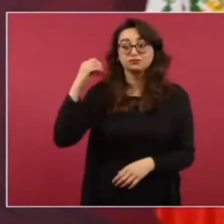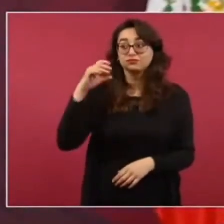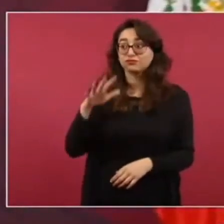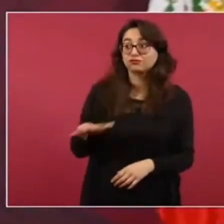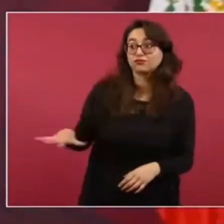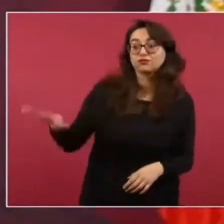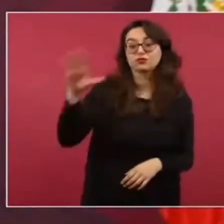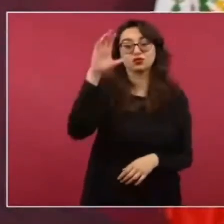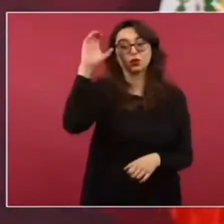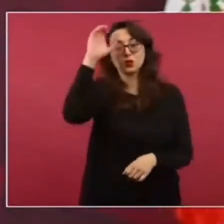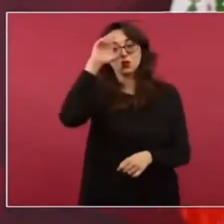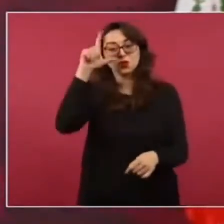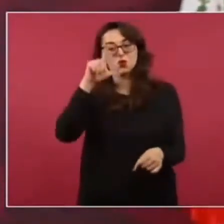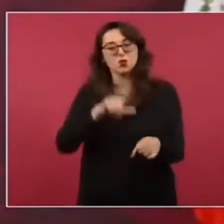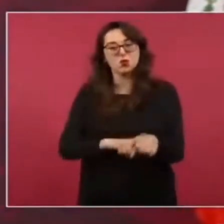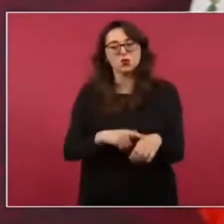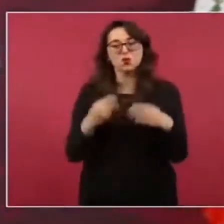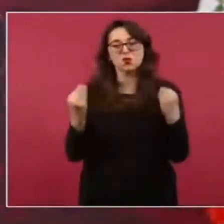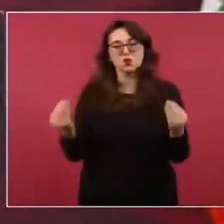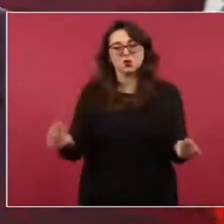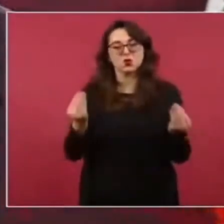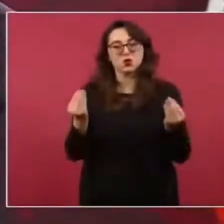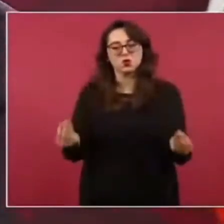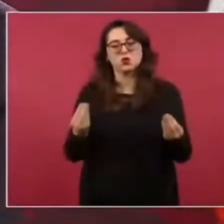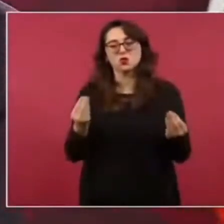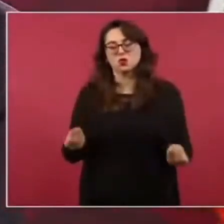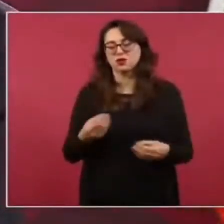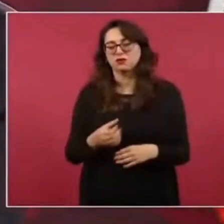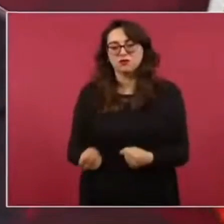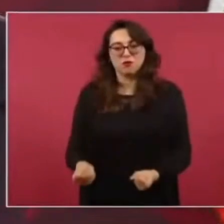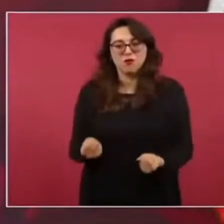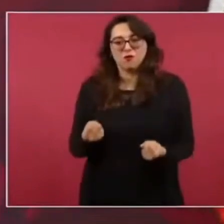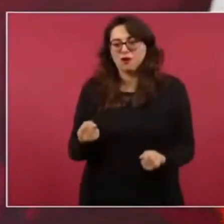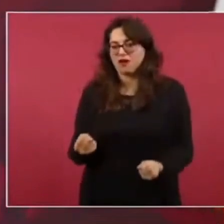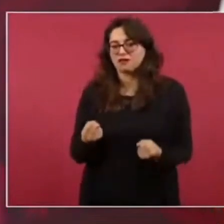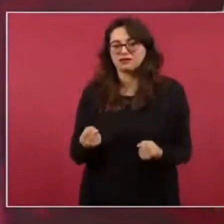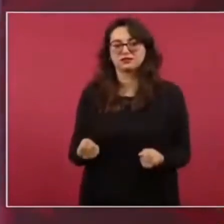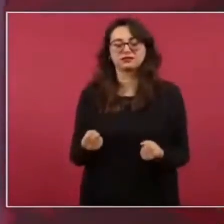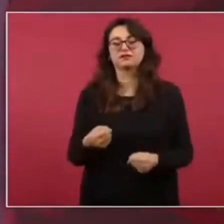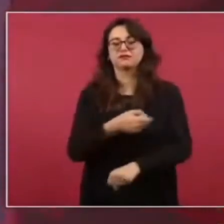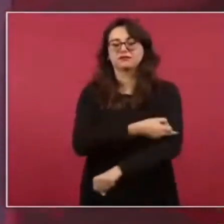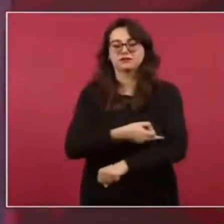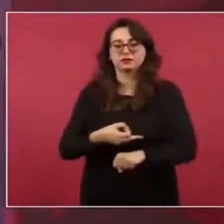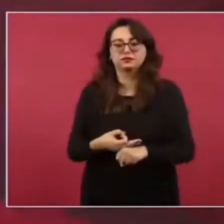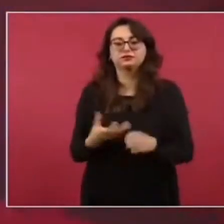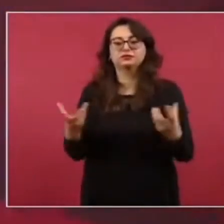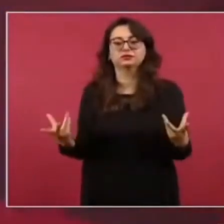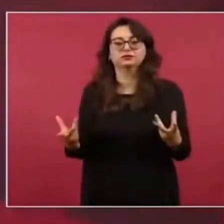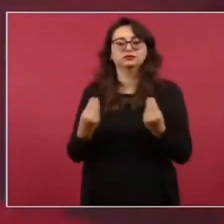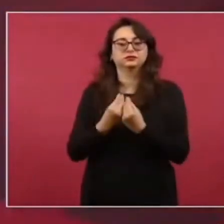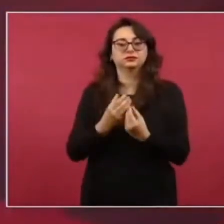Hay integración en las familias, solidaridad,